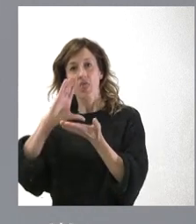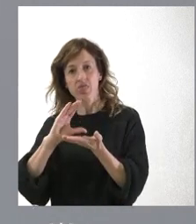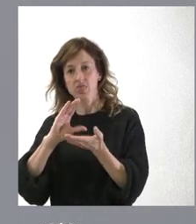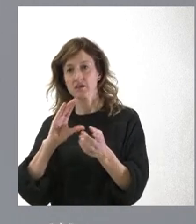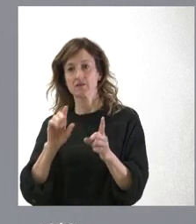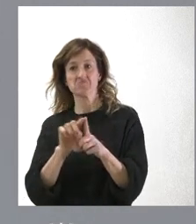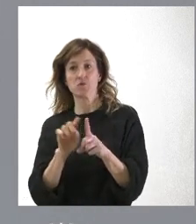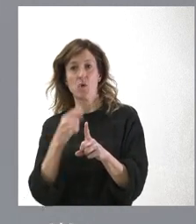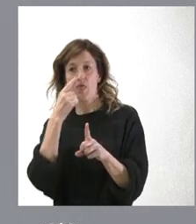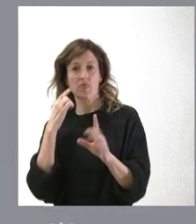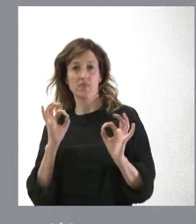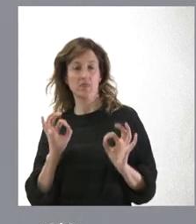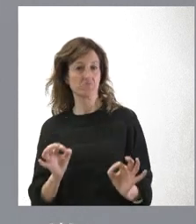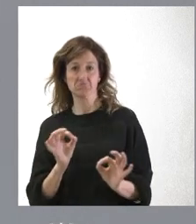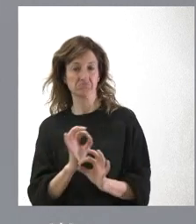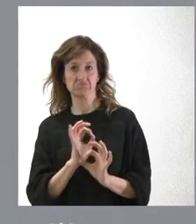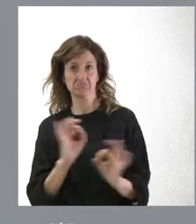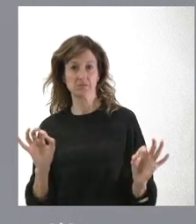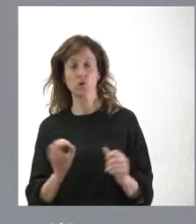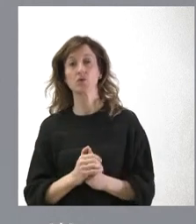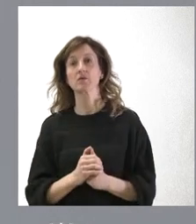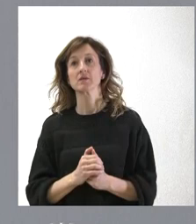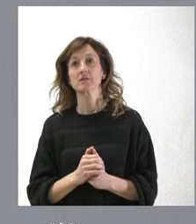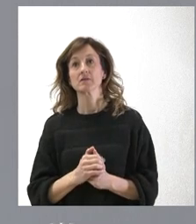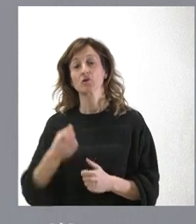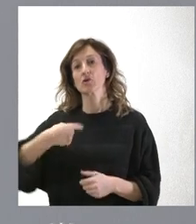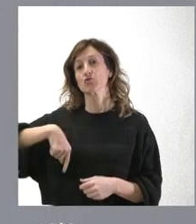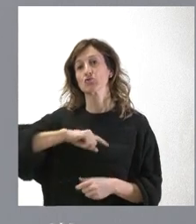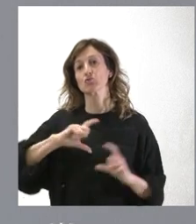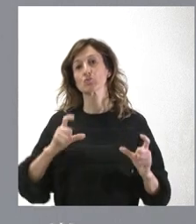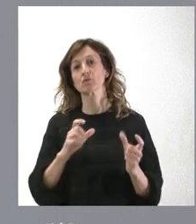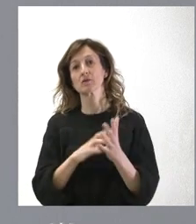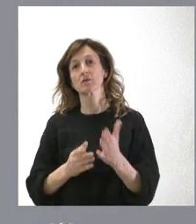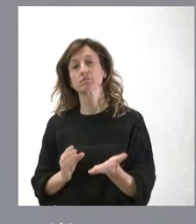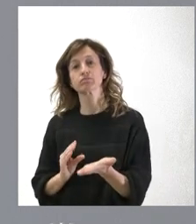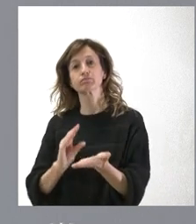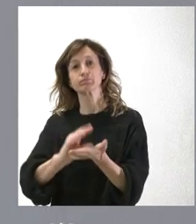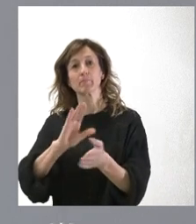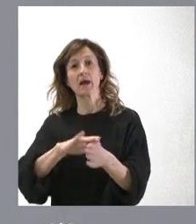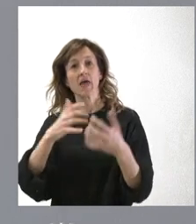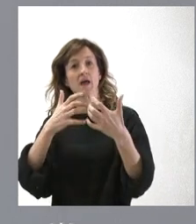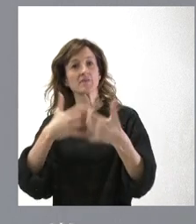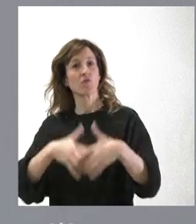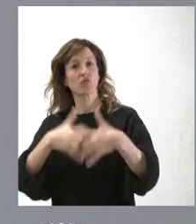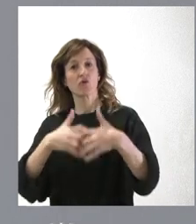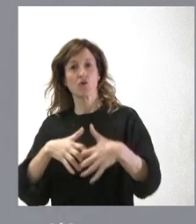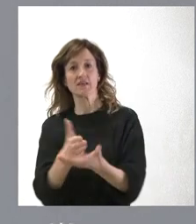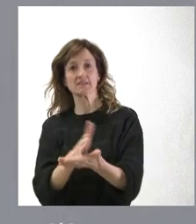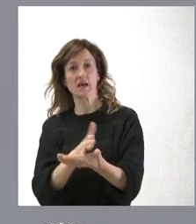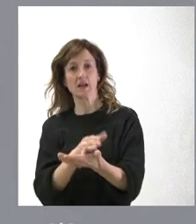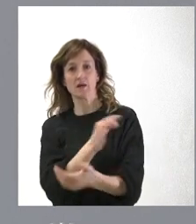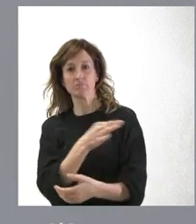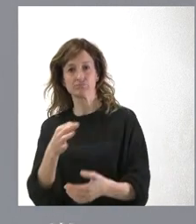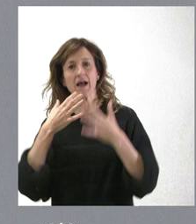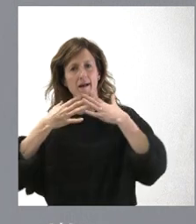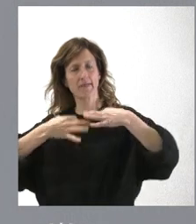ejercicio precedente y, por tanto, en lo que corresponda de nosotros, haremos aportaciones económicas para que el SERLA funcione y garantizamos su